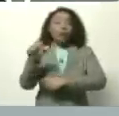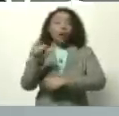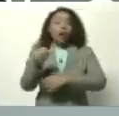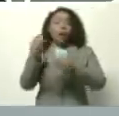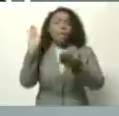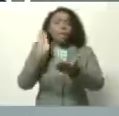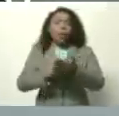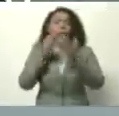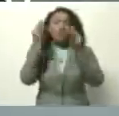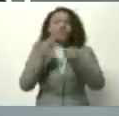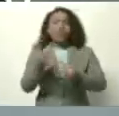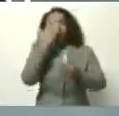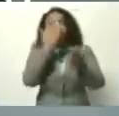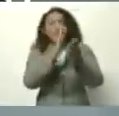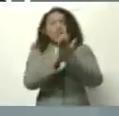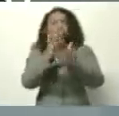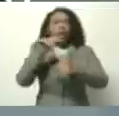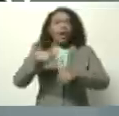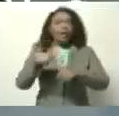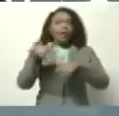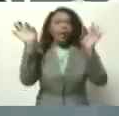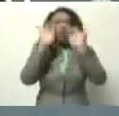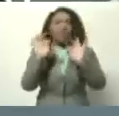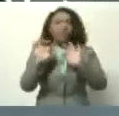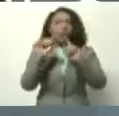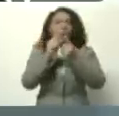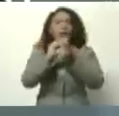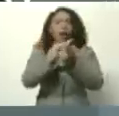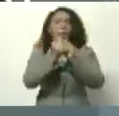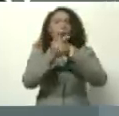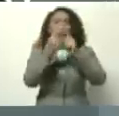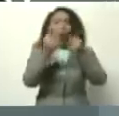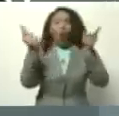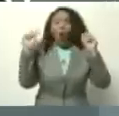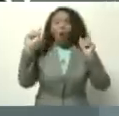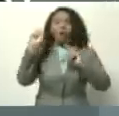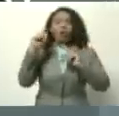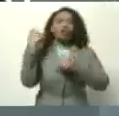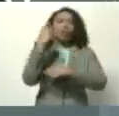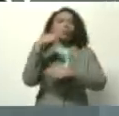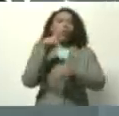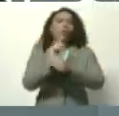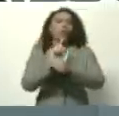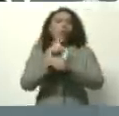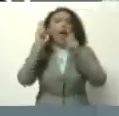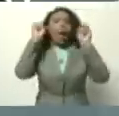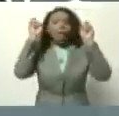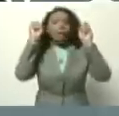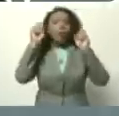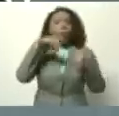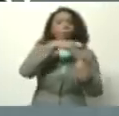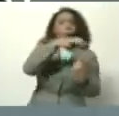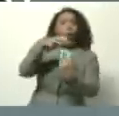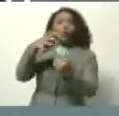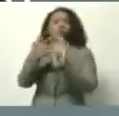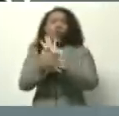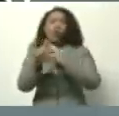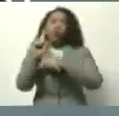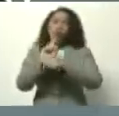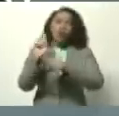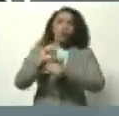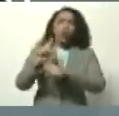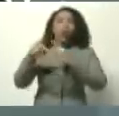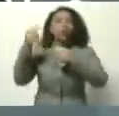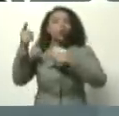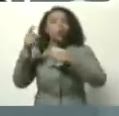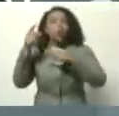Venezuela frente a estos efectos del cambio climático, que no solamente es esta onda tropical y todo lo que es el tema del ciclón, sino que están devastando nuestro